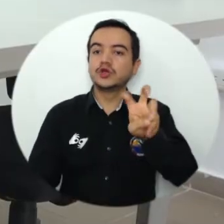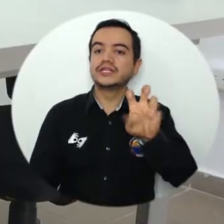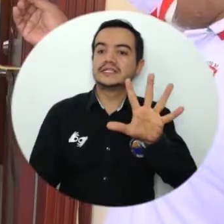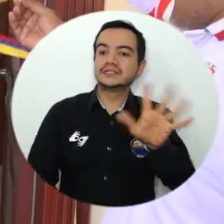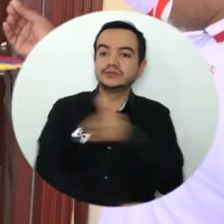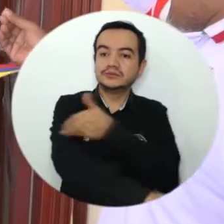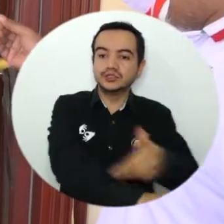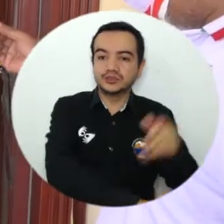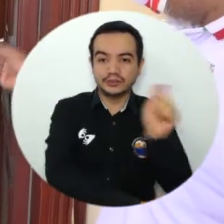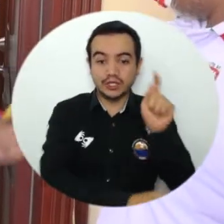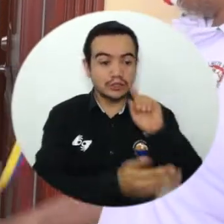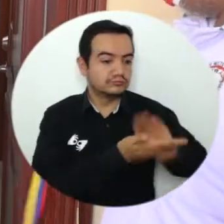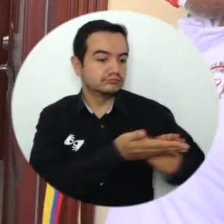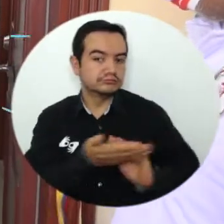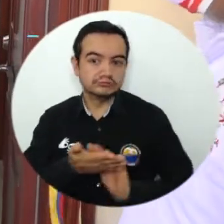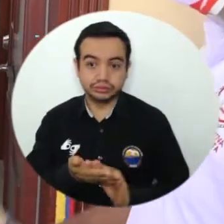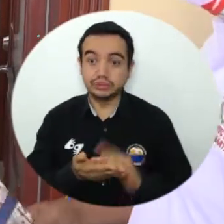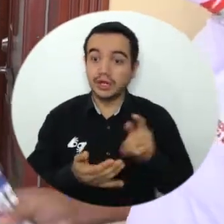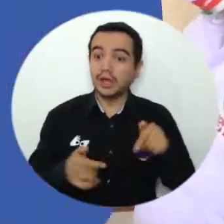en este periodo de gobierno.